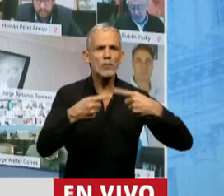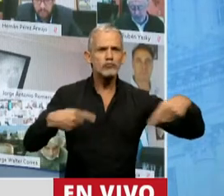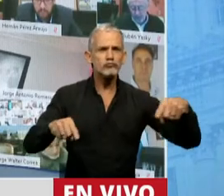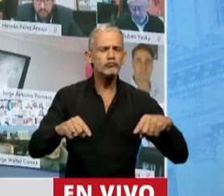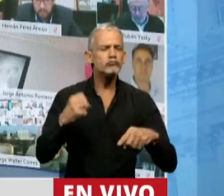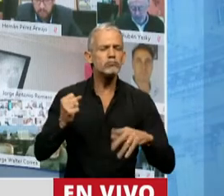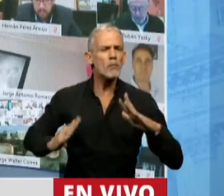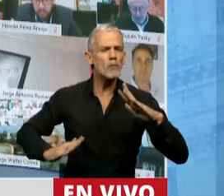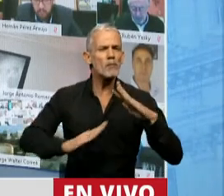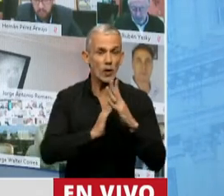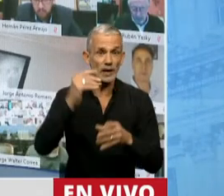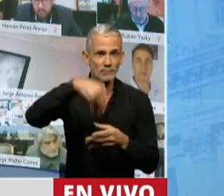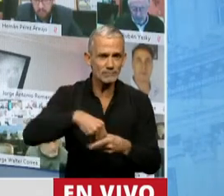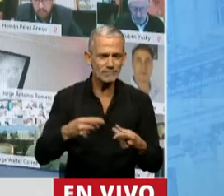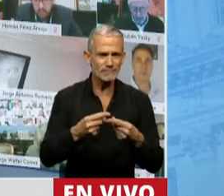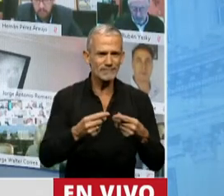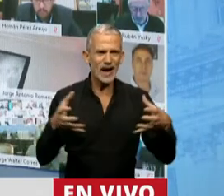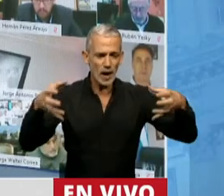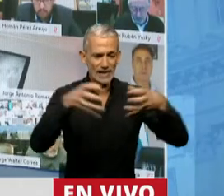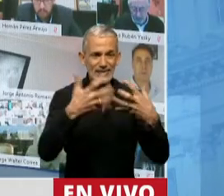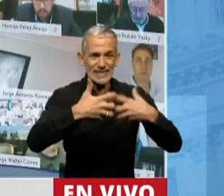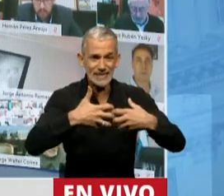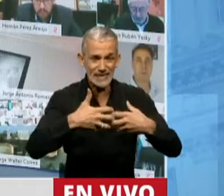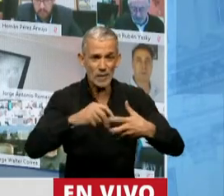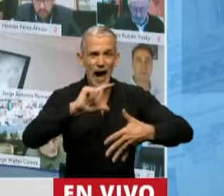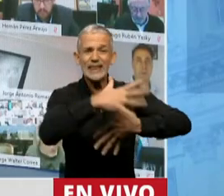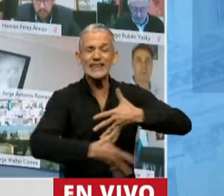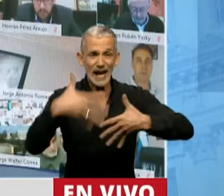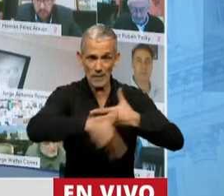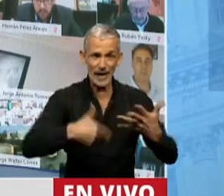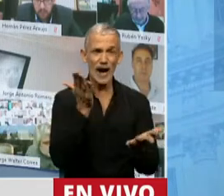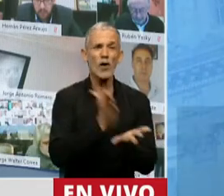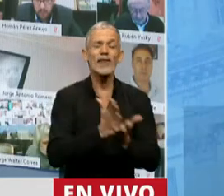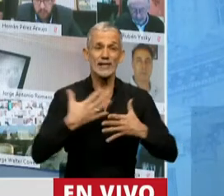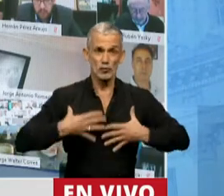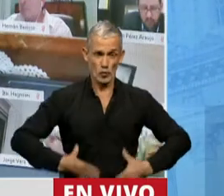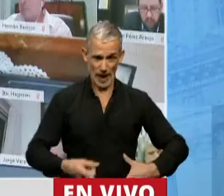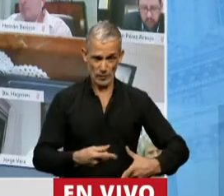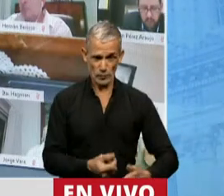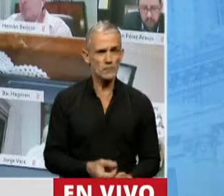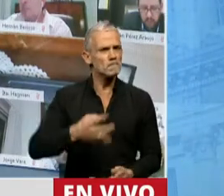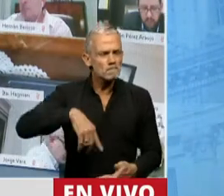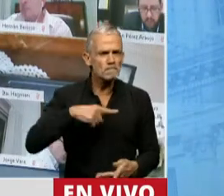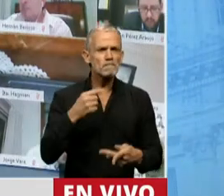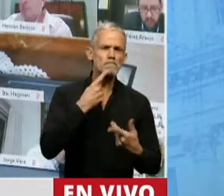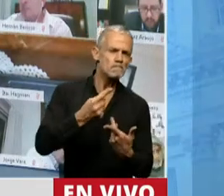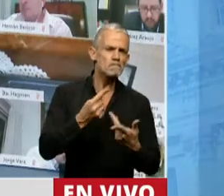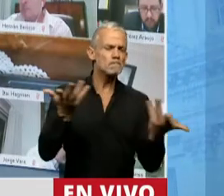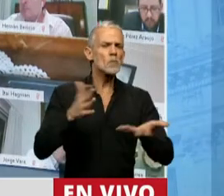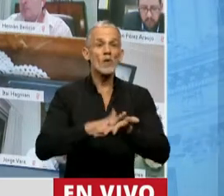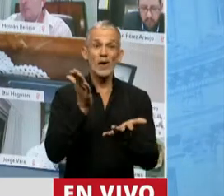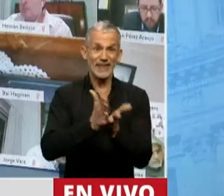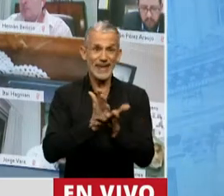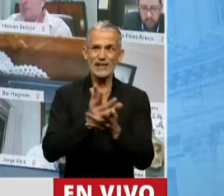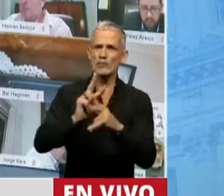fundamentales que integran el aparato del sistema interamericano de derechos humanos. Cuando nosotros hablamos del